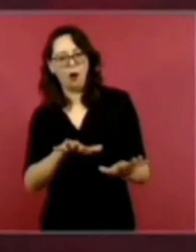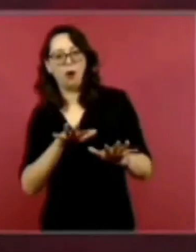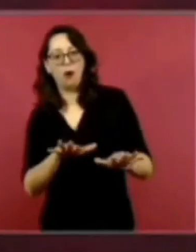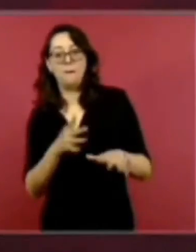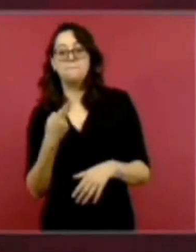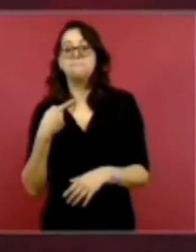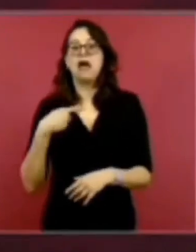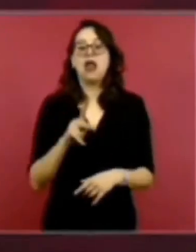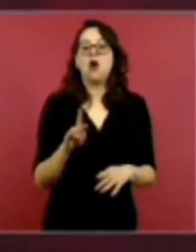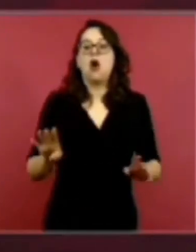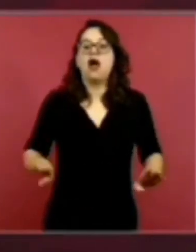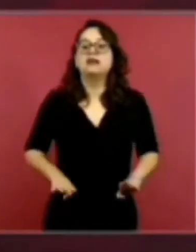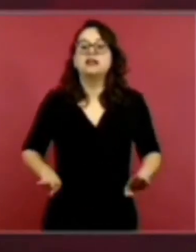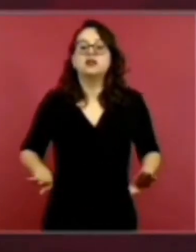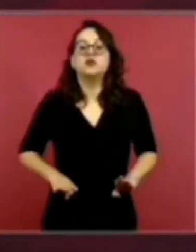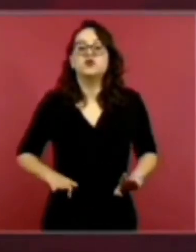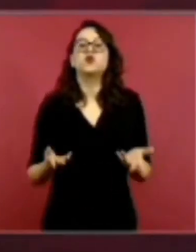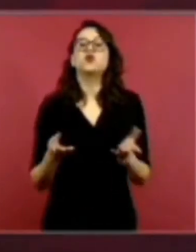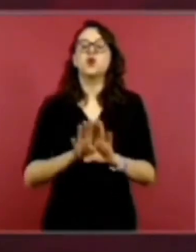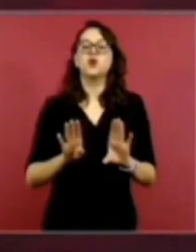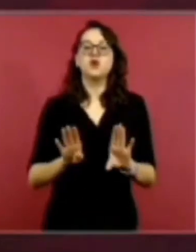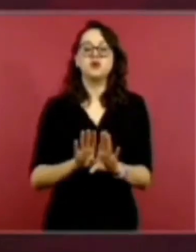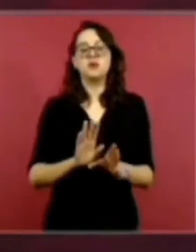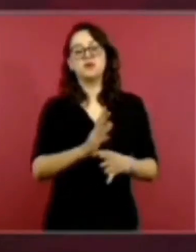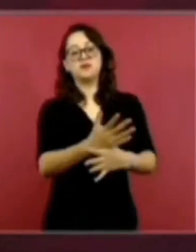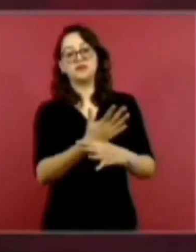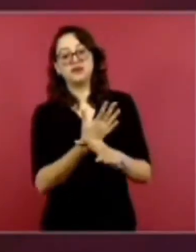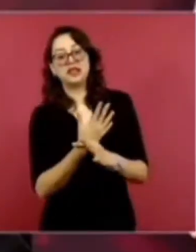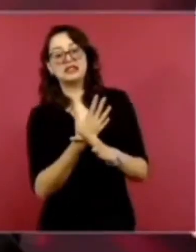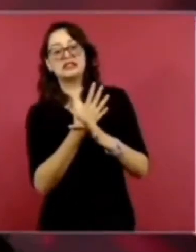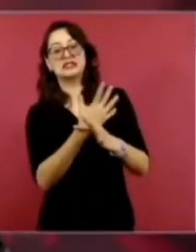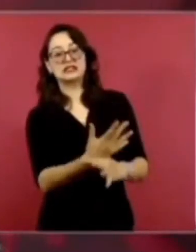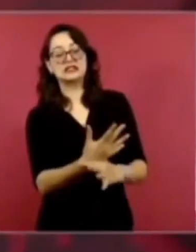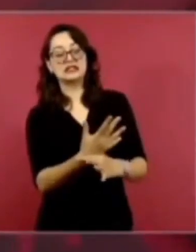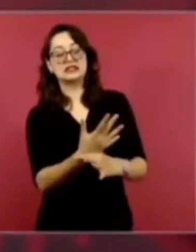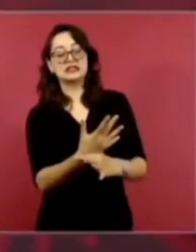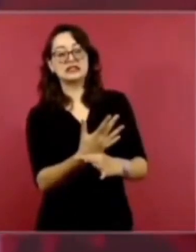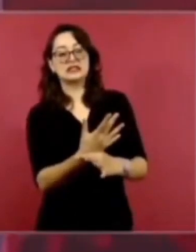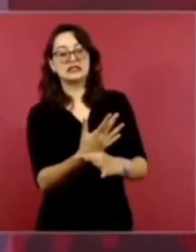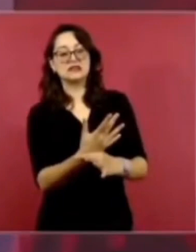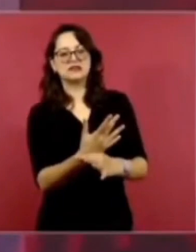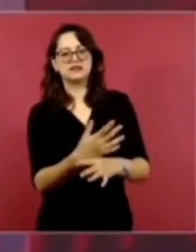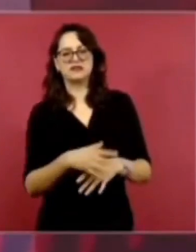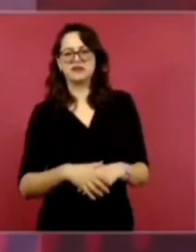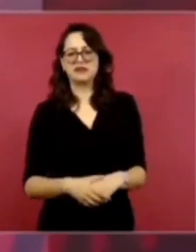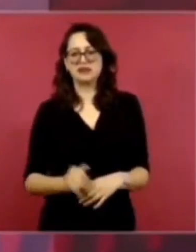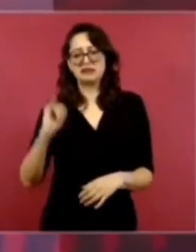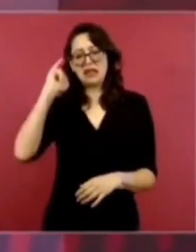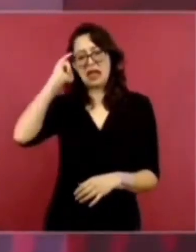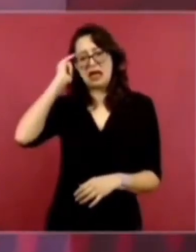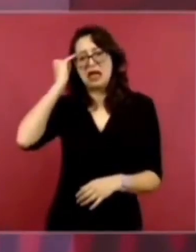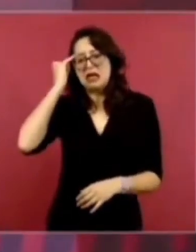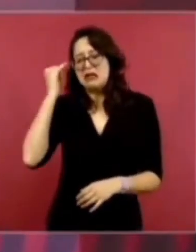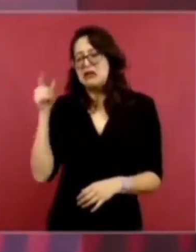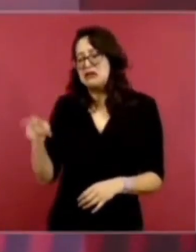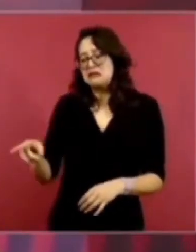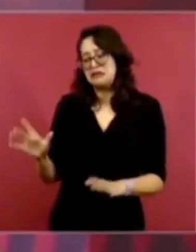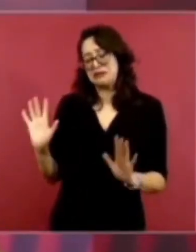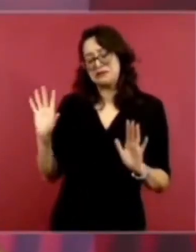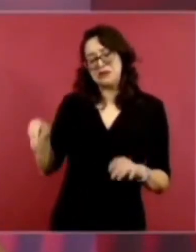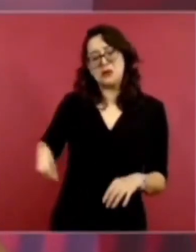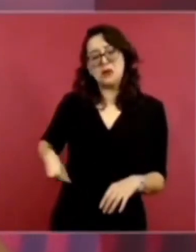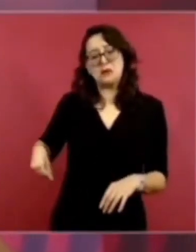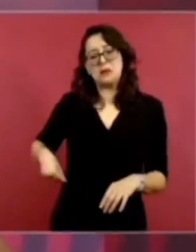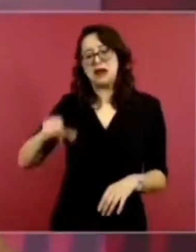despectiva de que no tiene la culpa el indio, sino el que lo hace